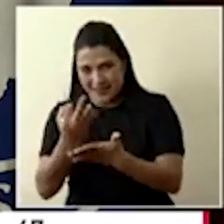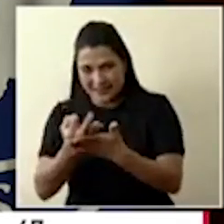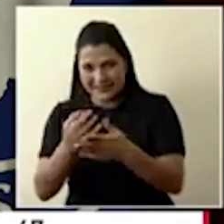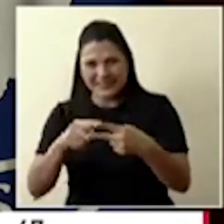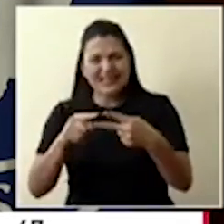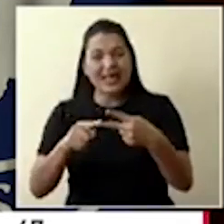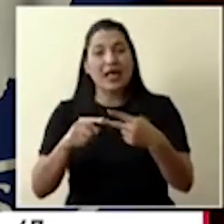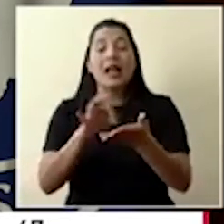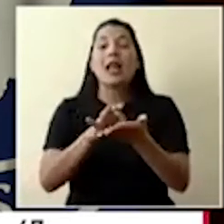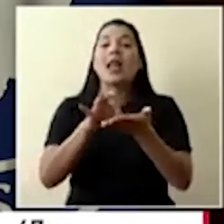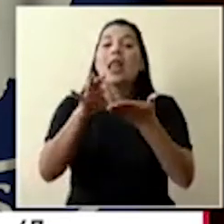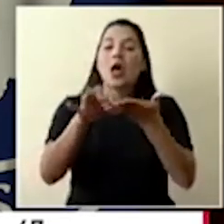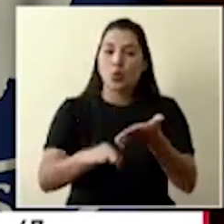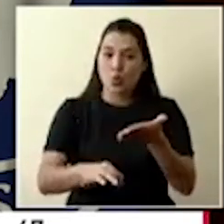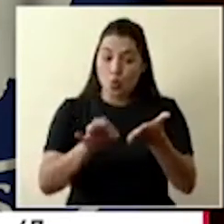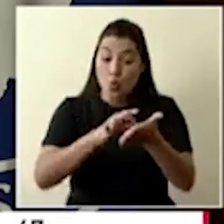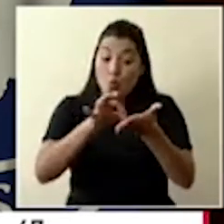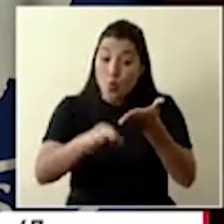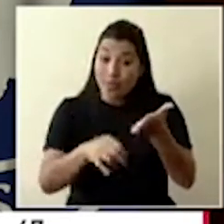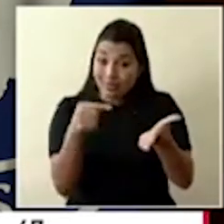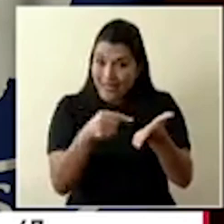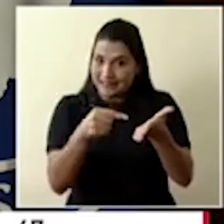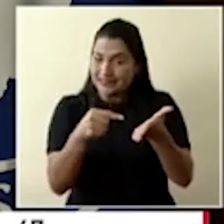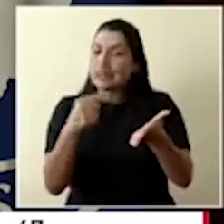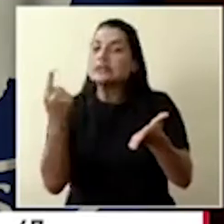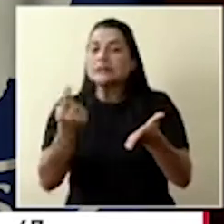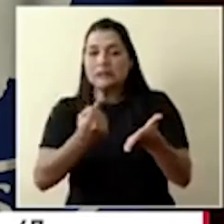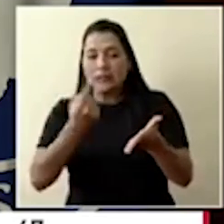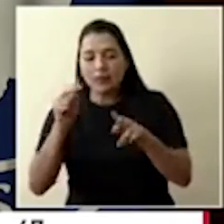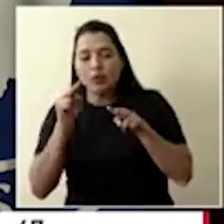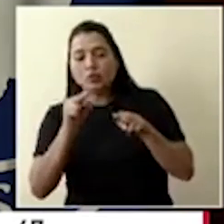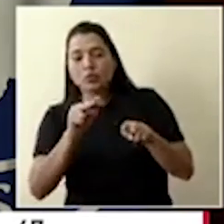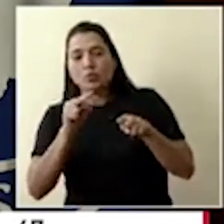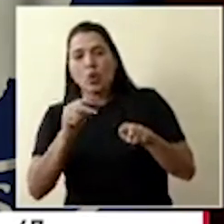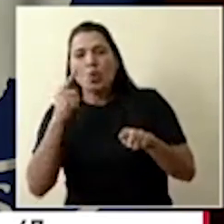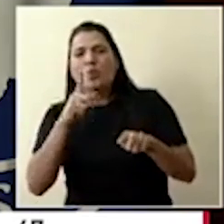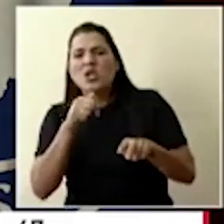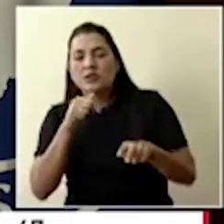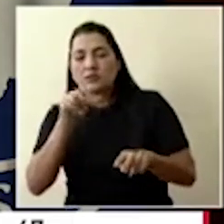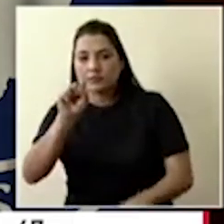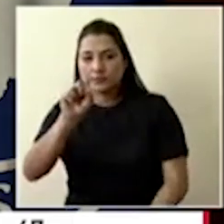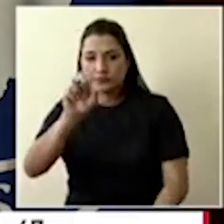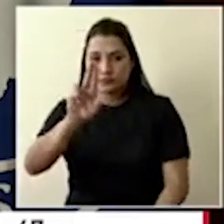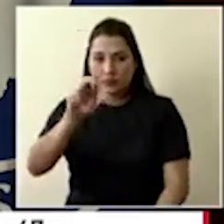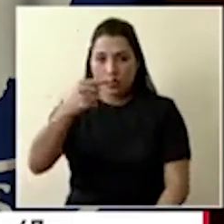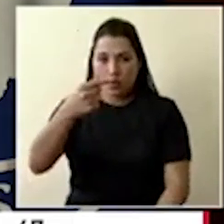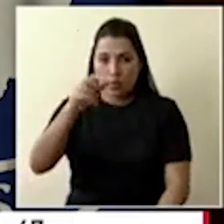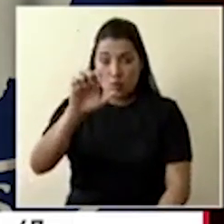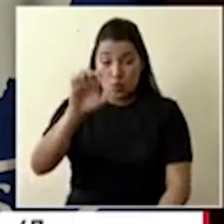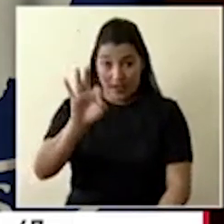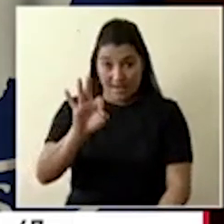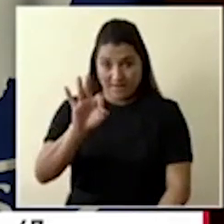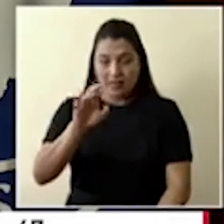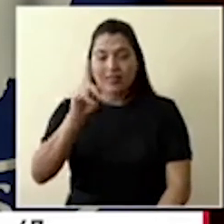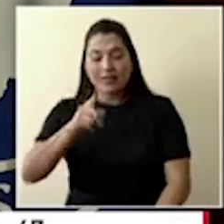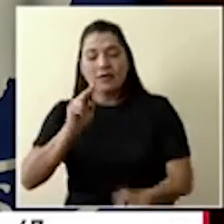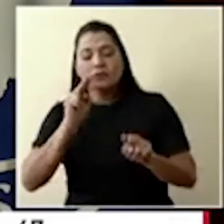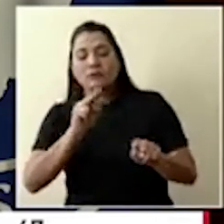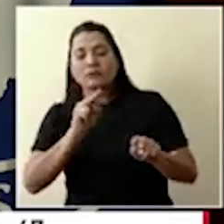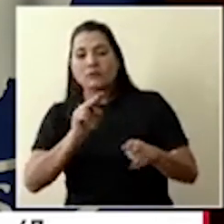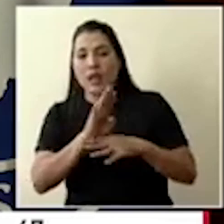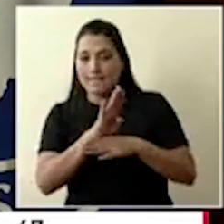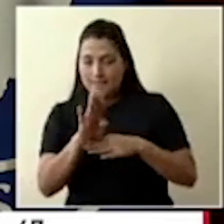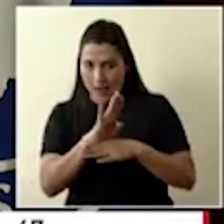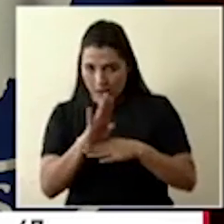sujetas a la verificación de la SUGEF. Pero también la Comisión Nacional de Emergencia y el Fondo Nacional de Emergencia está